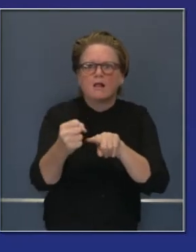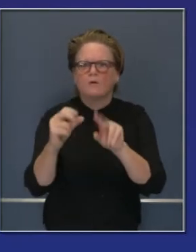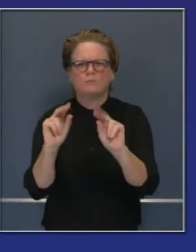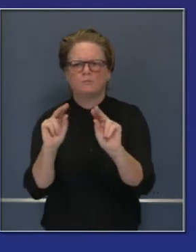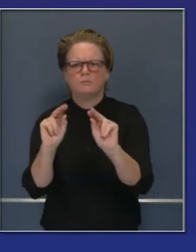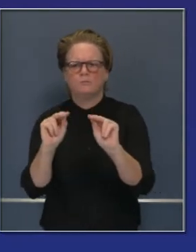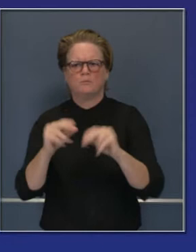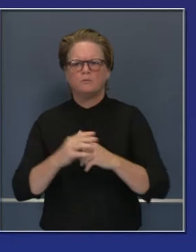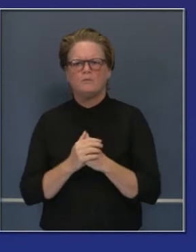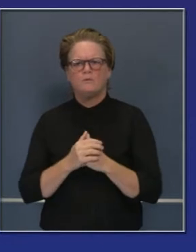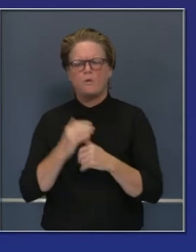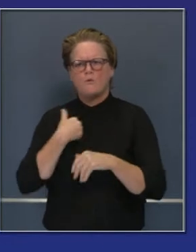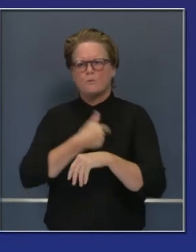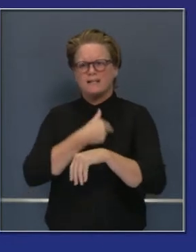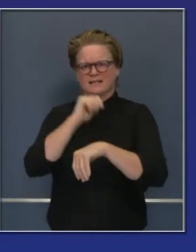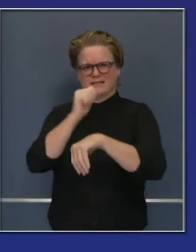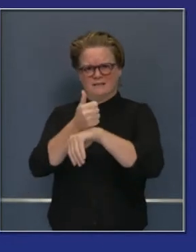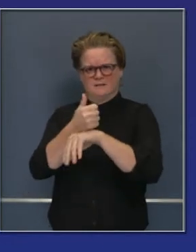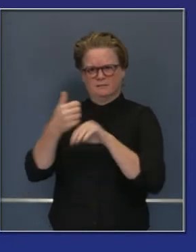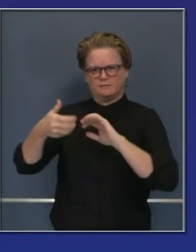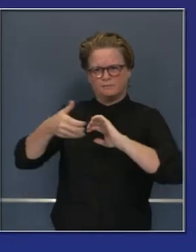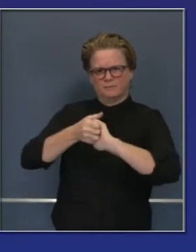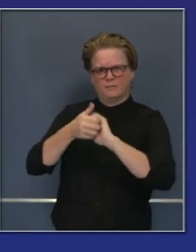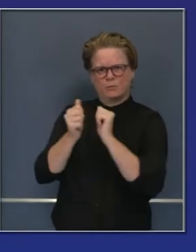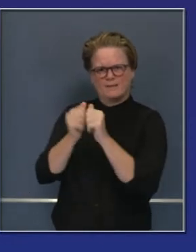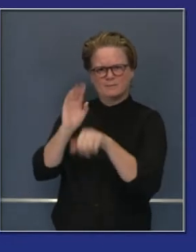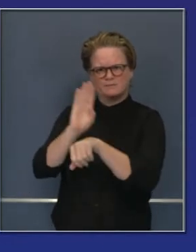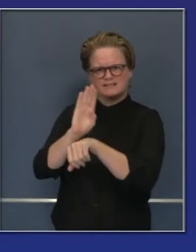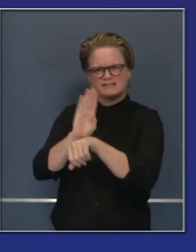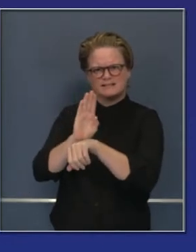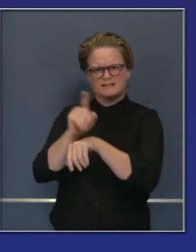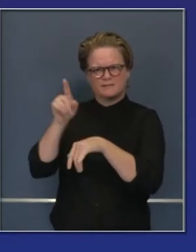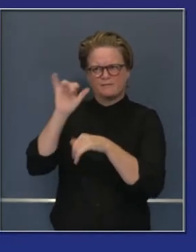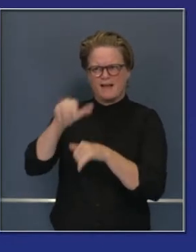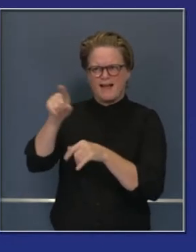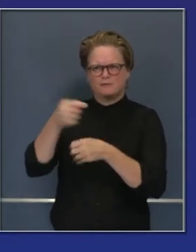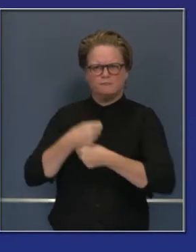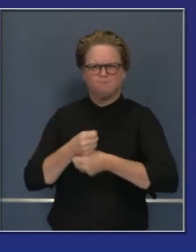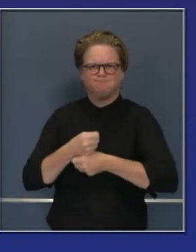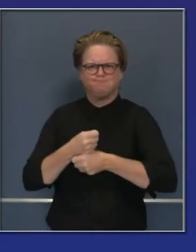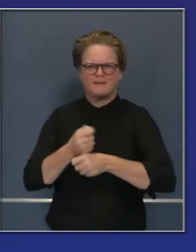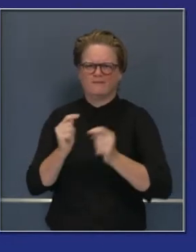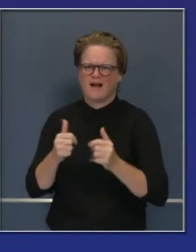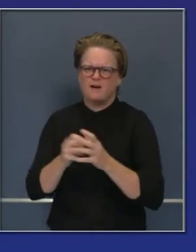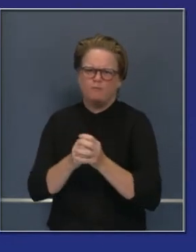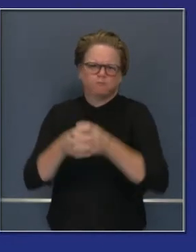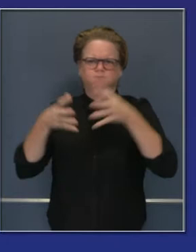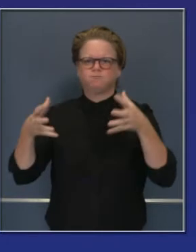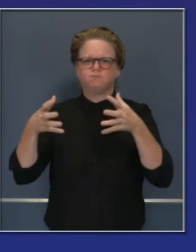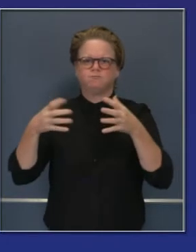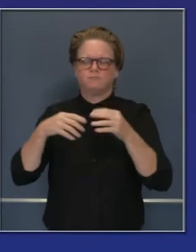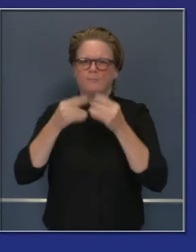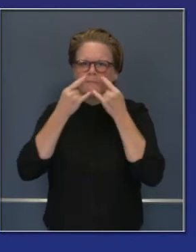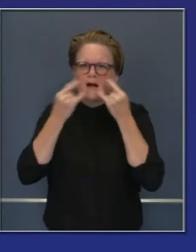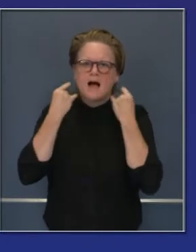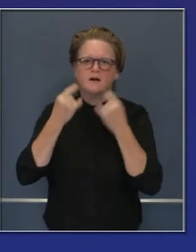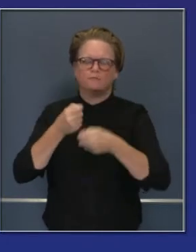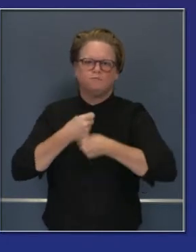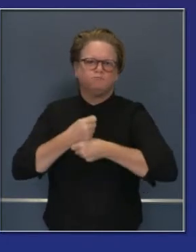fabricantes establecidos en California para proporcionar líquidos para limpiar